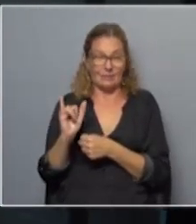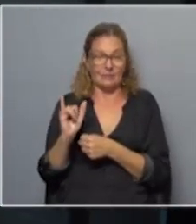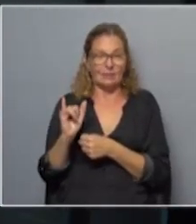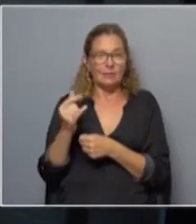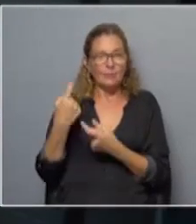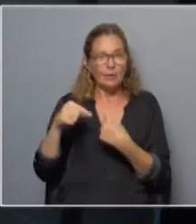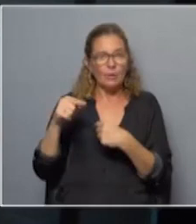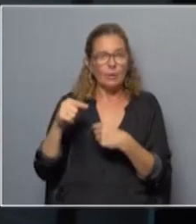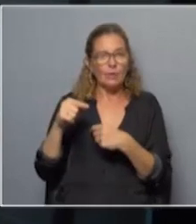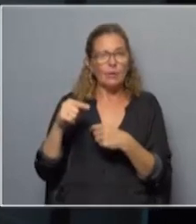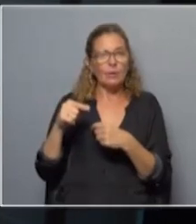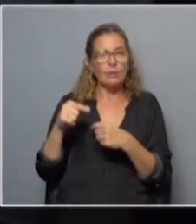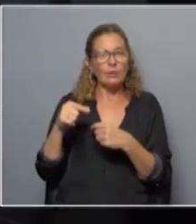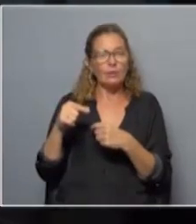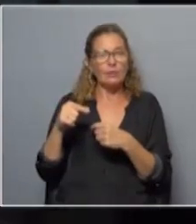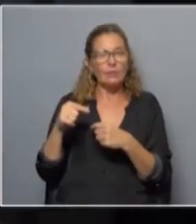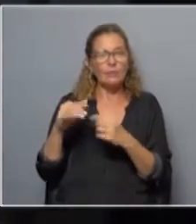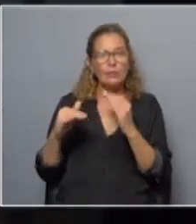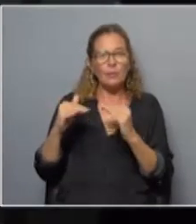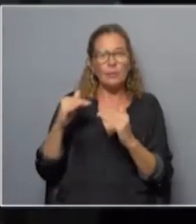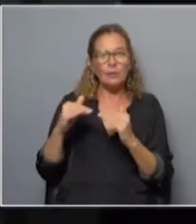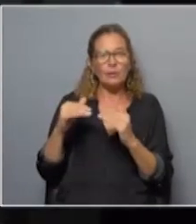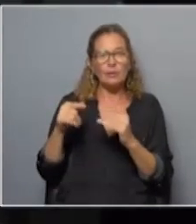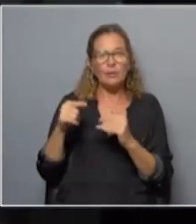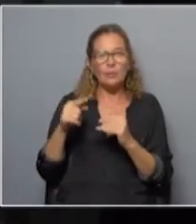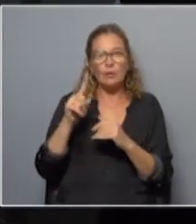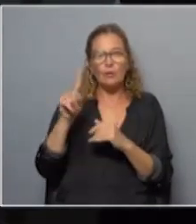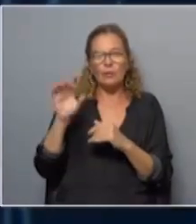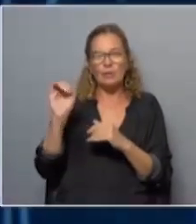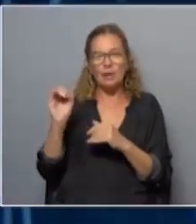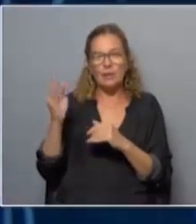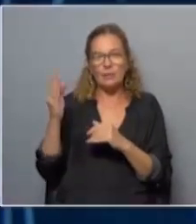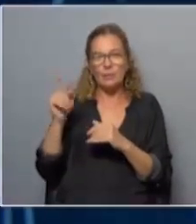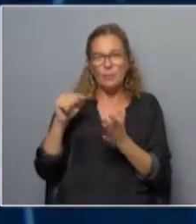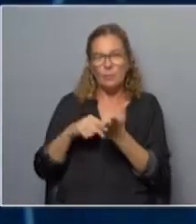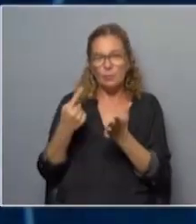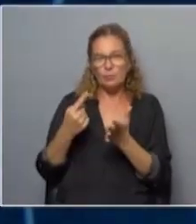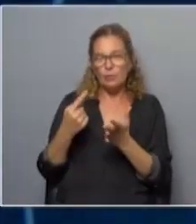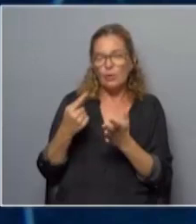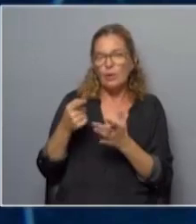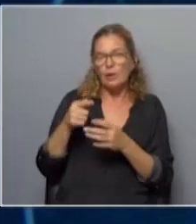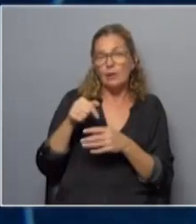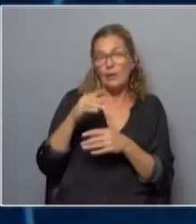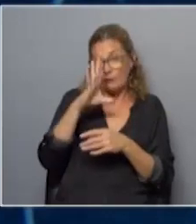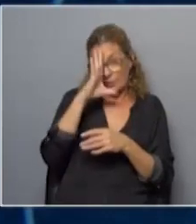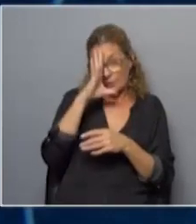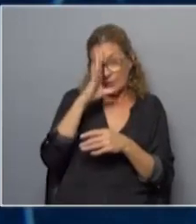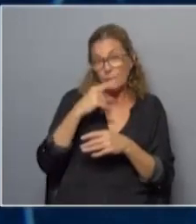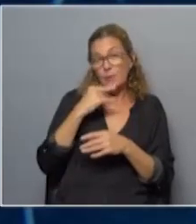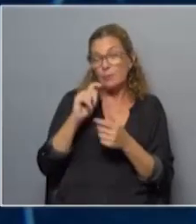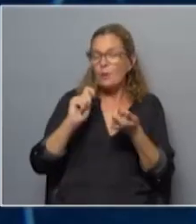pero el desequilibrio es más o menos de un poco de 10 un poquito más de 10 puntos porcentuales en cambio en febrero